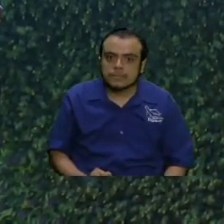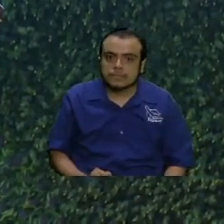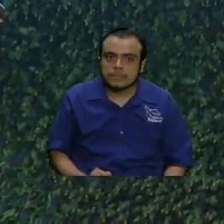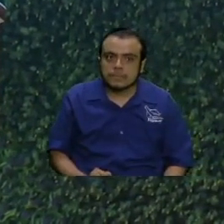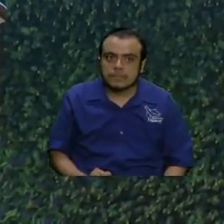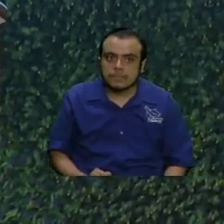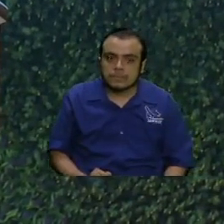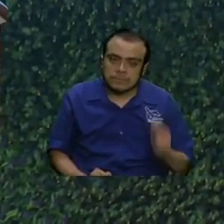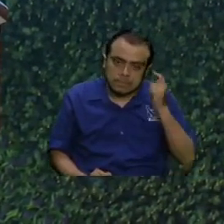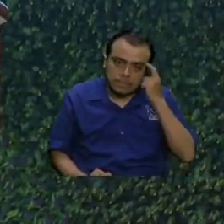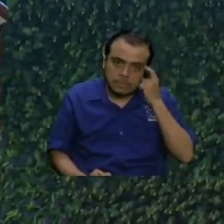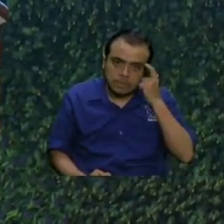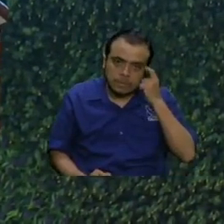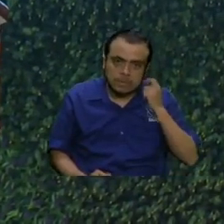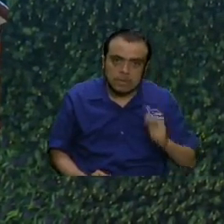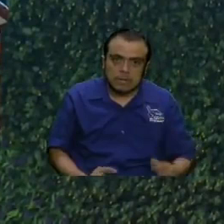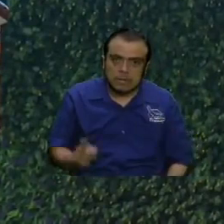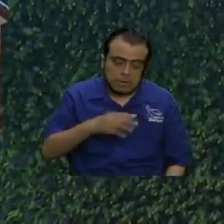no nos ofendemos